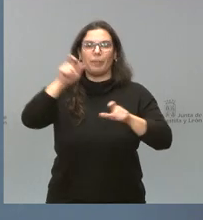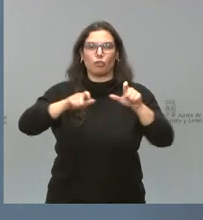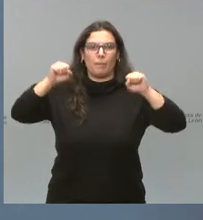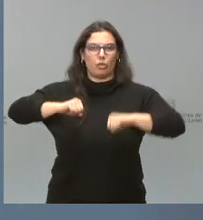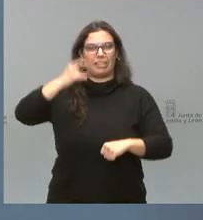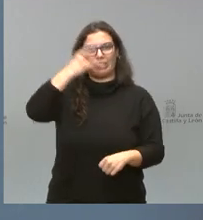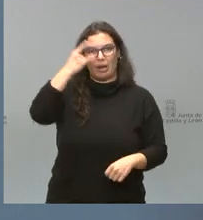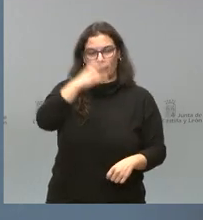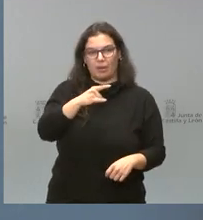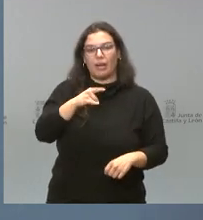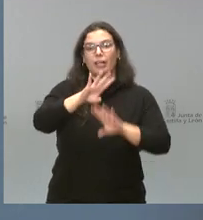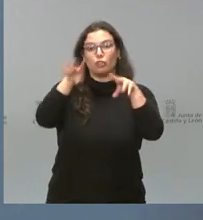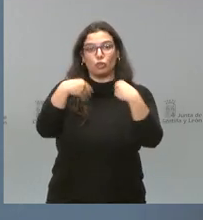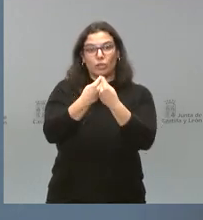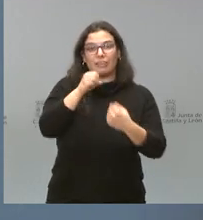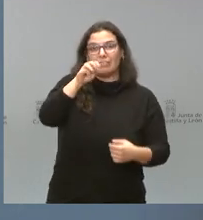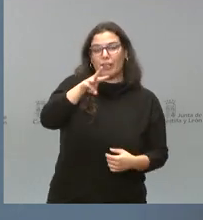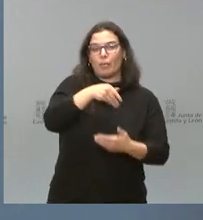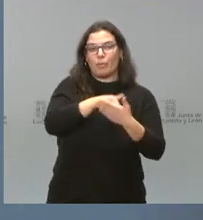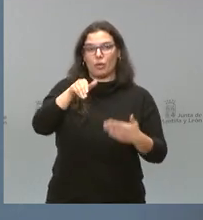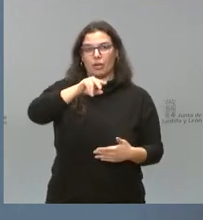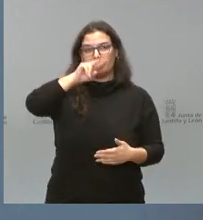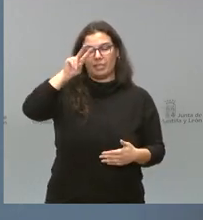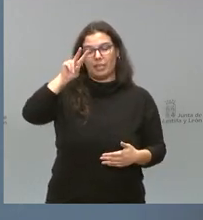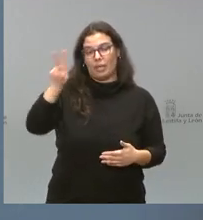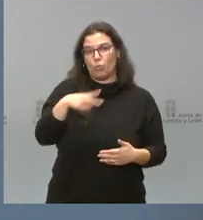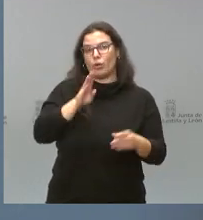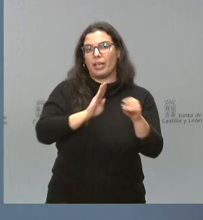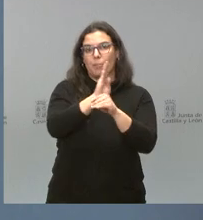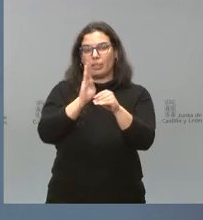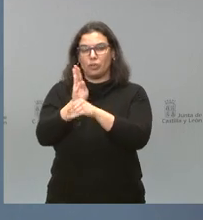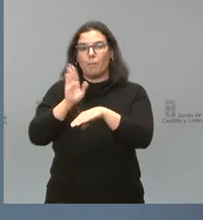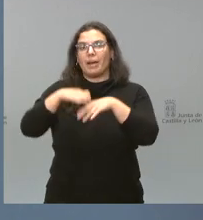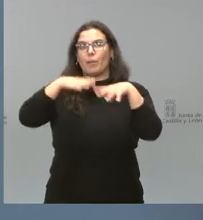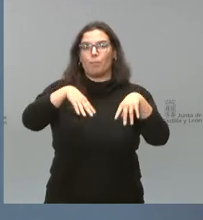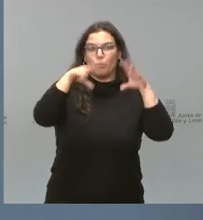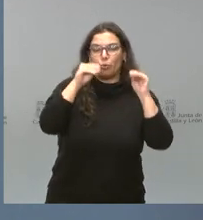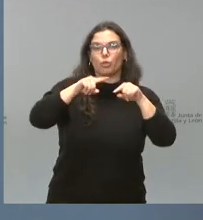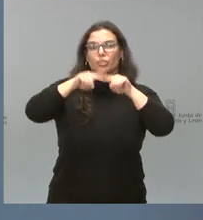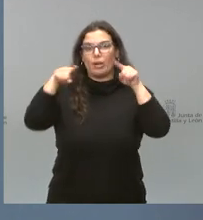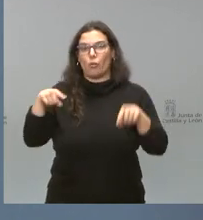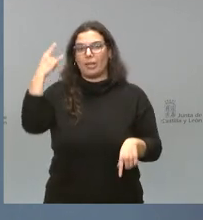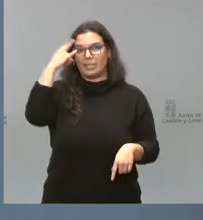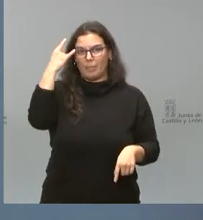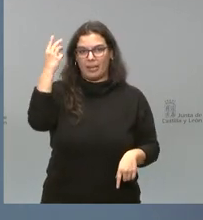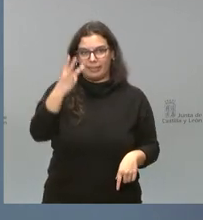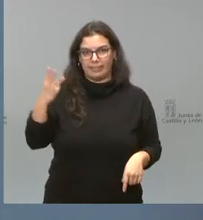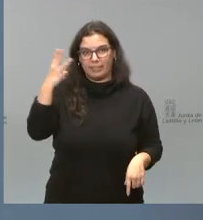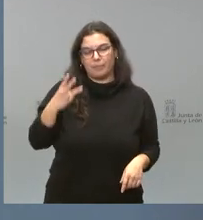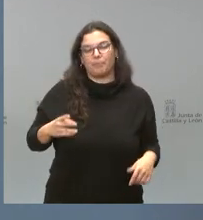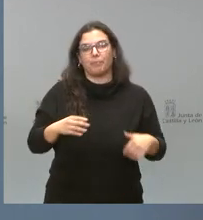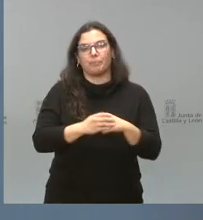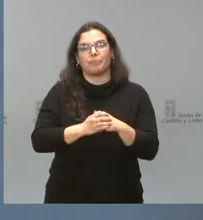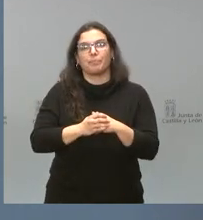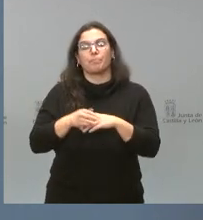13 millones de inversiones en centros de personas mayores en Burgos, Segovia y Salamanca. La